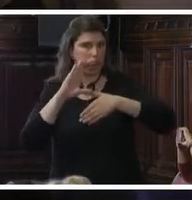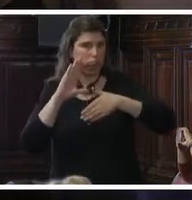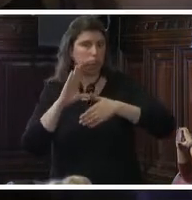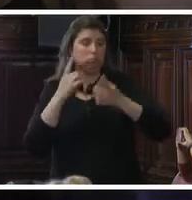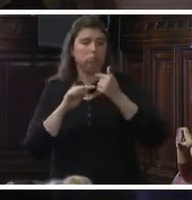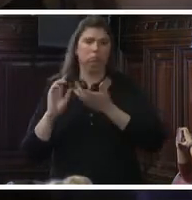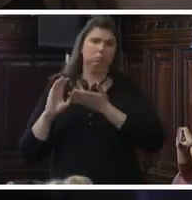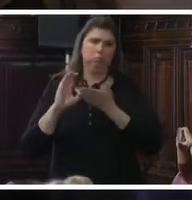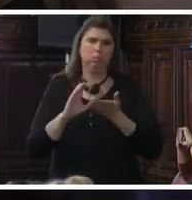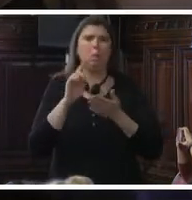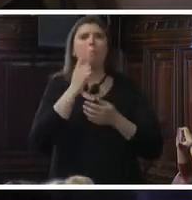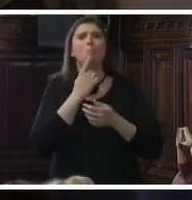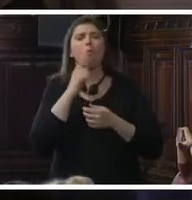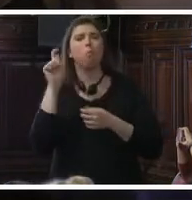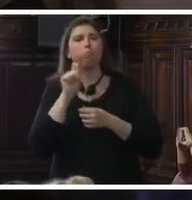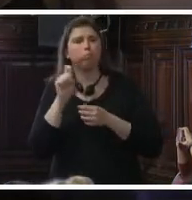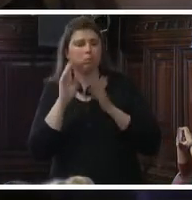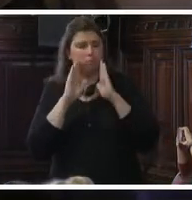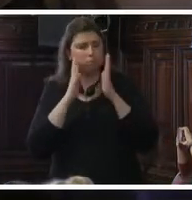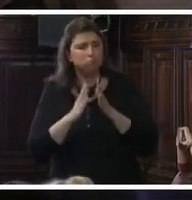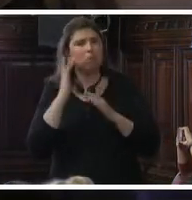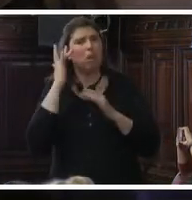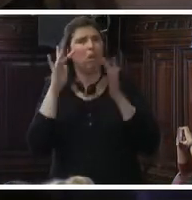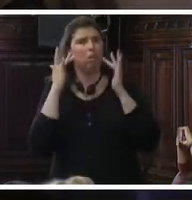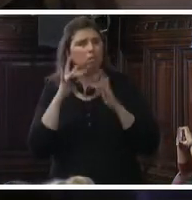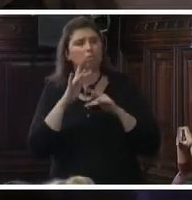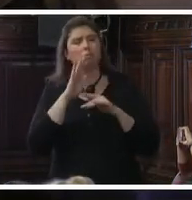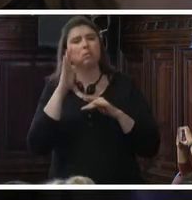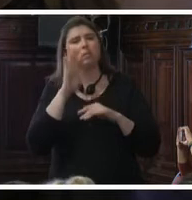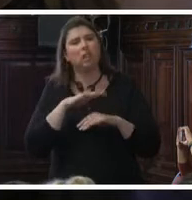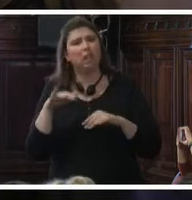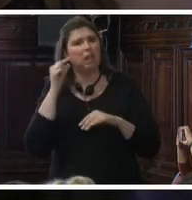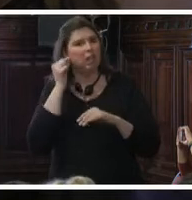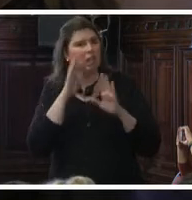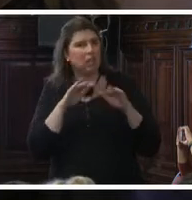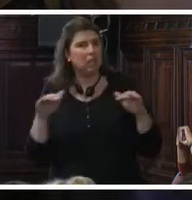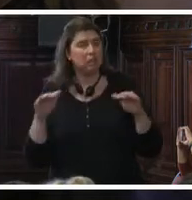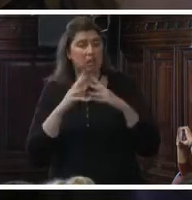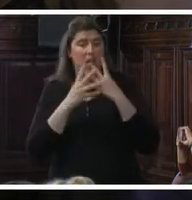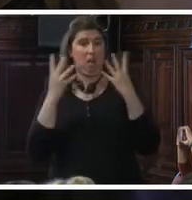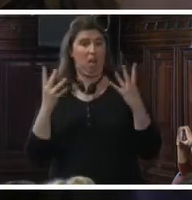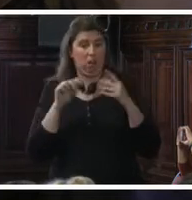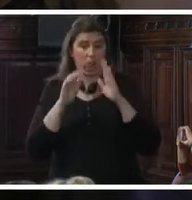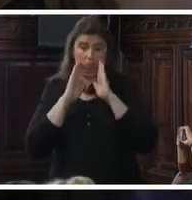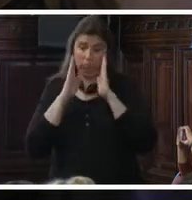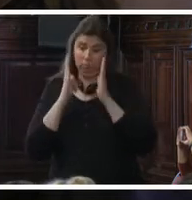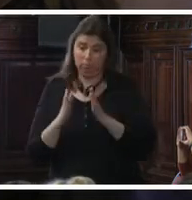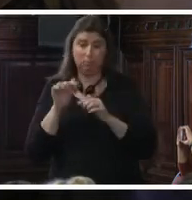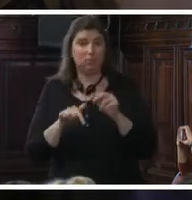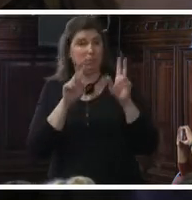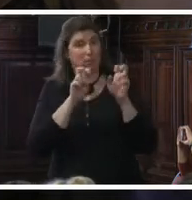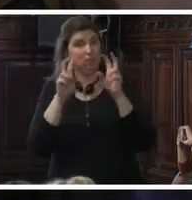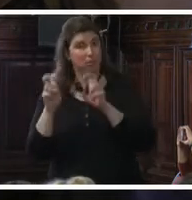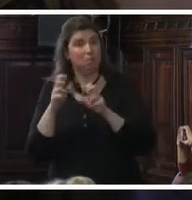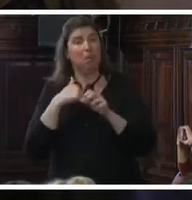económica en políticas públicas dirigidas a la niñez y adolescencia en general y para el abordaje de la problemática de la trata de personas en